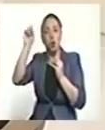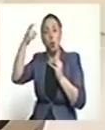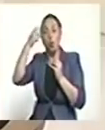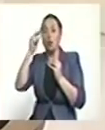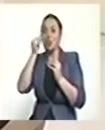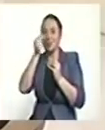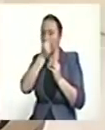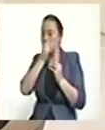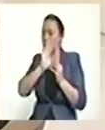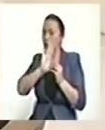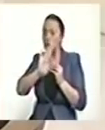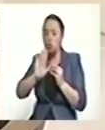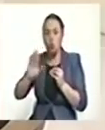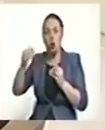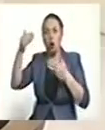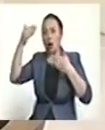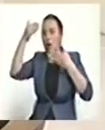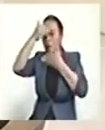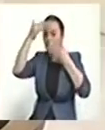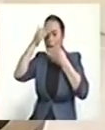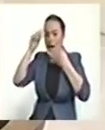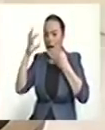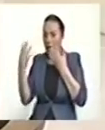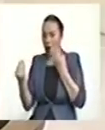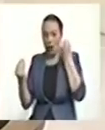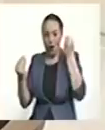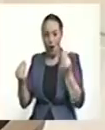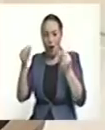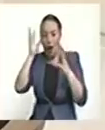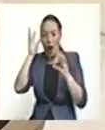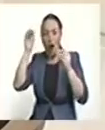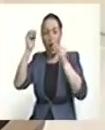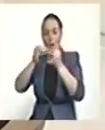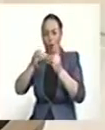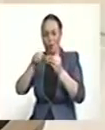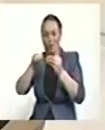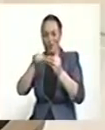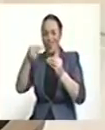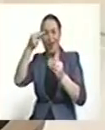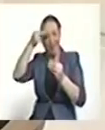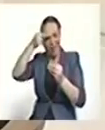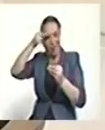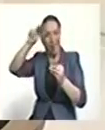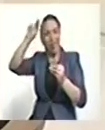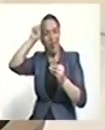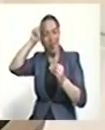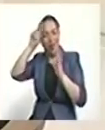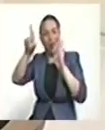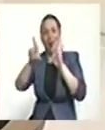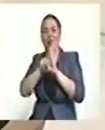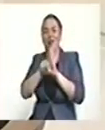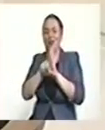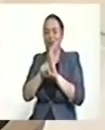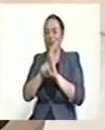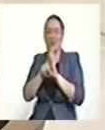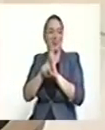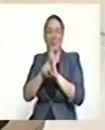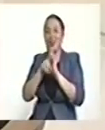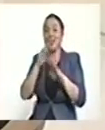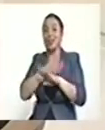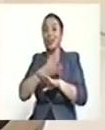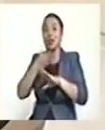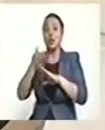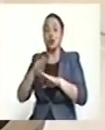y las FARC de ser el mecanismo de interpretación de una ley estatutaria en el sentido lato, luego la